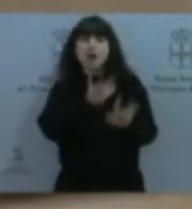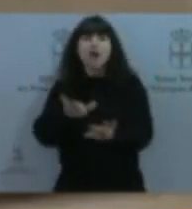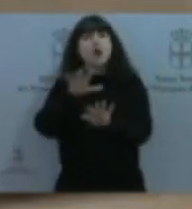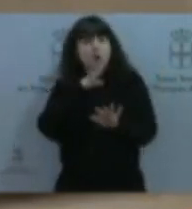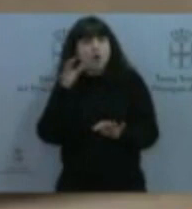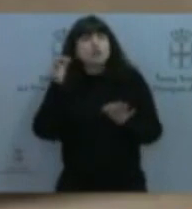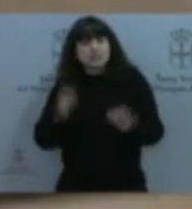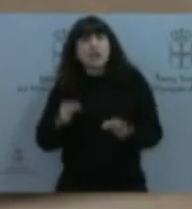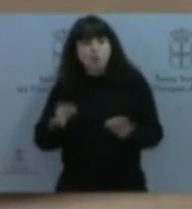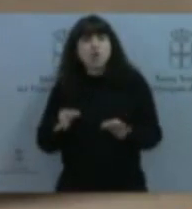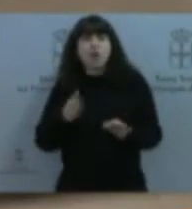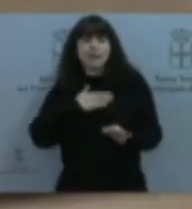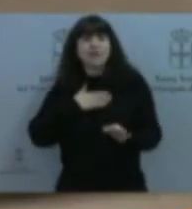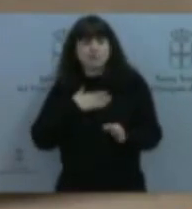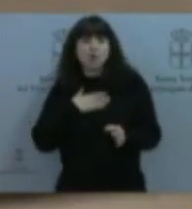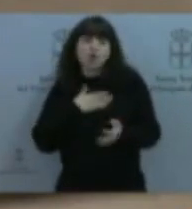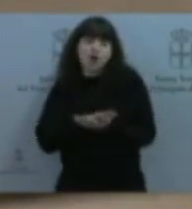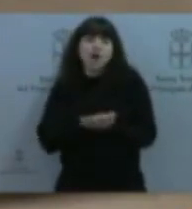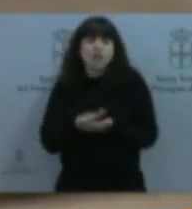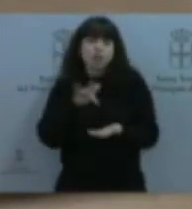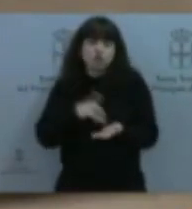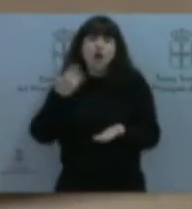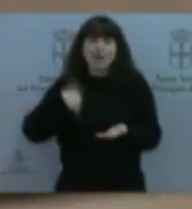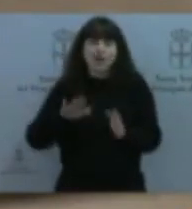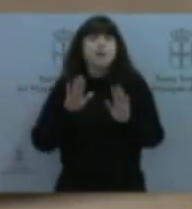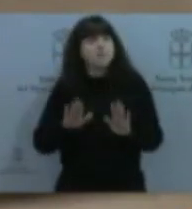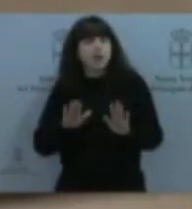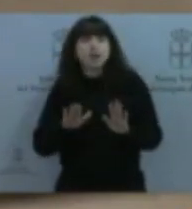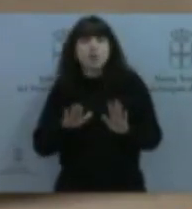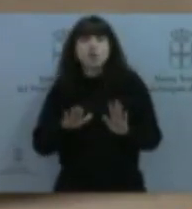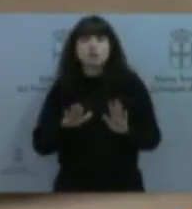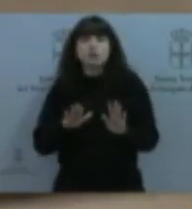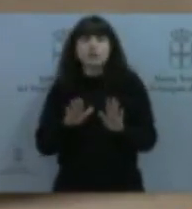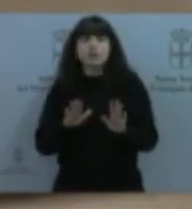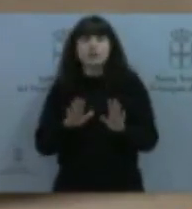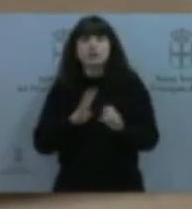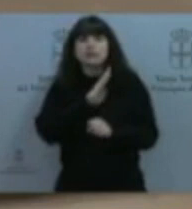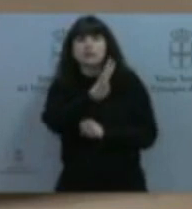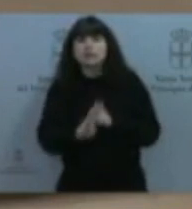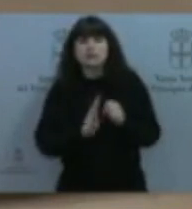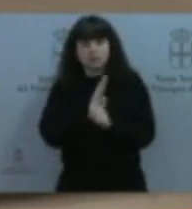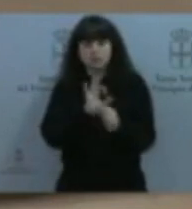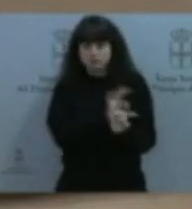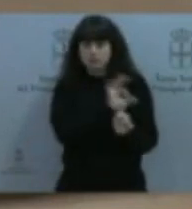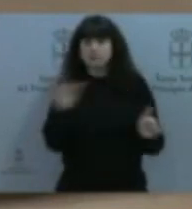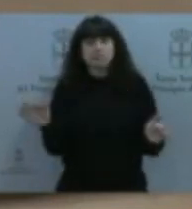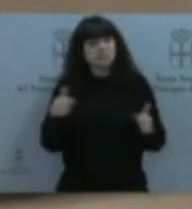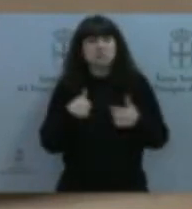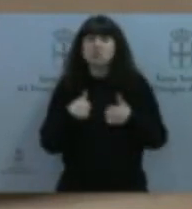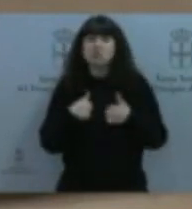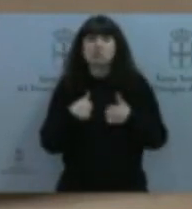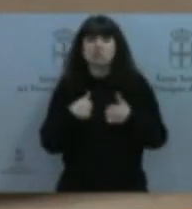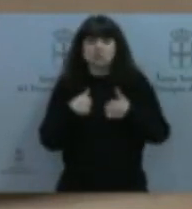pero para esta legislatura, desde luego, para mí, a lo que a mí se refiere, ha tenido un papel